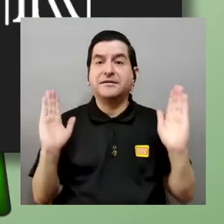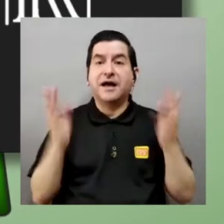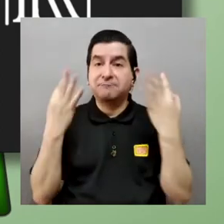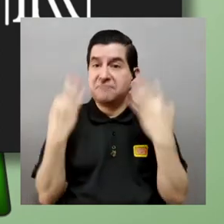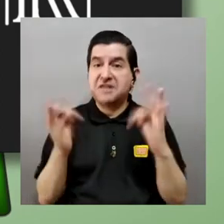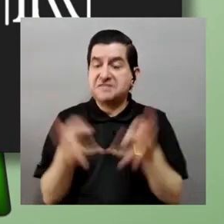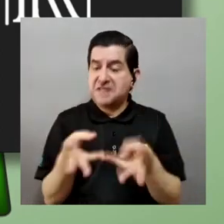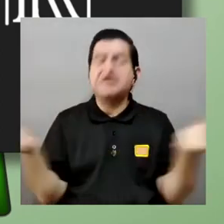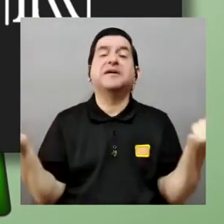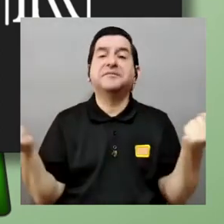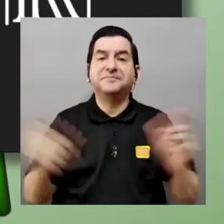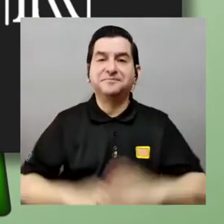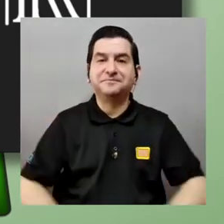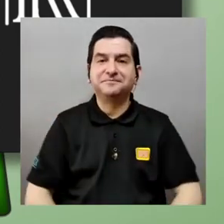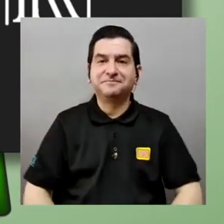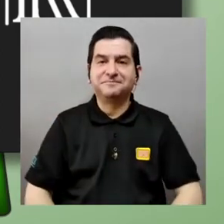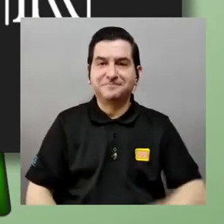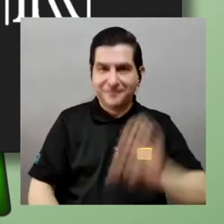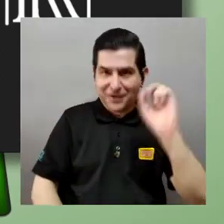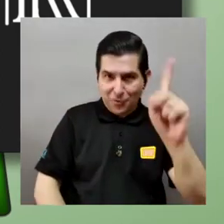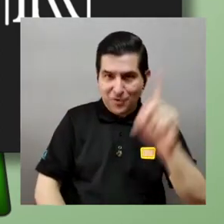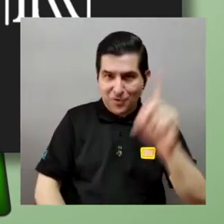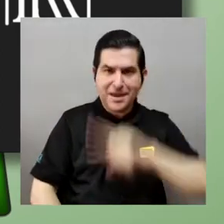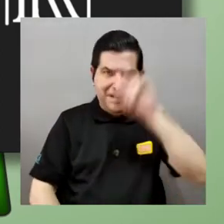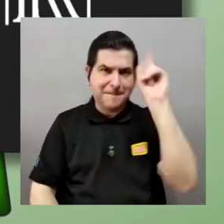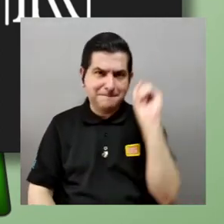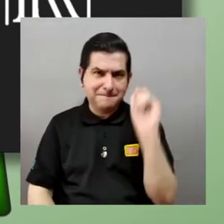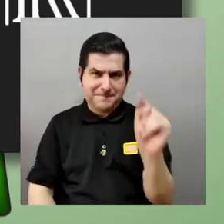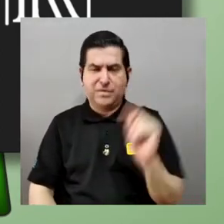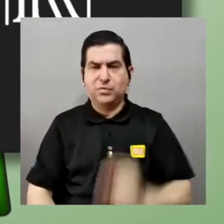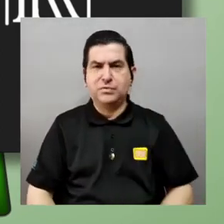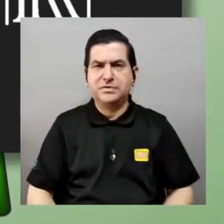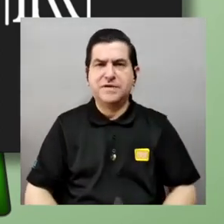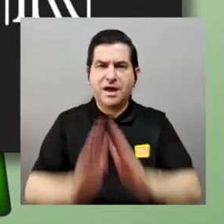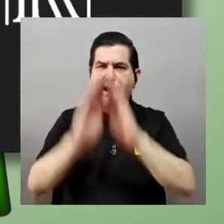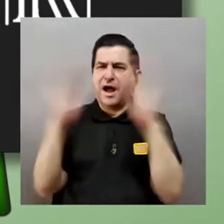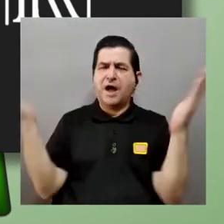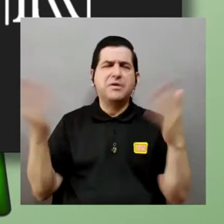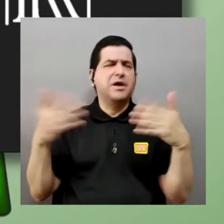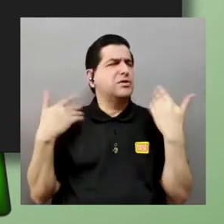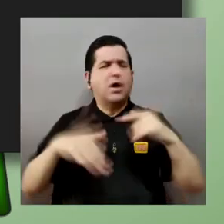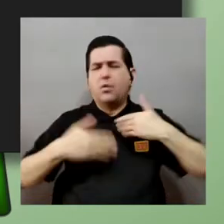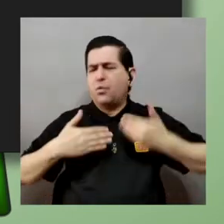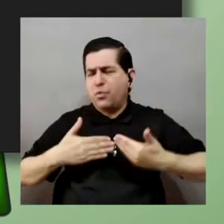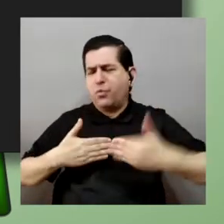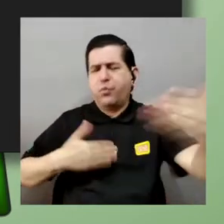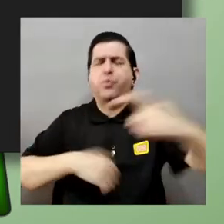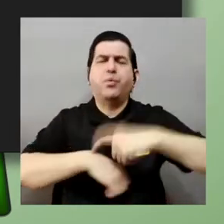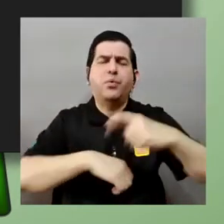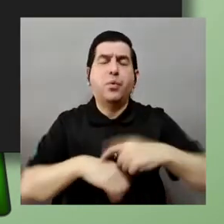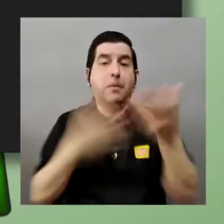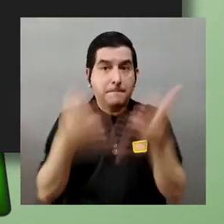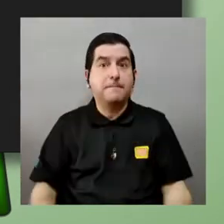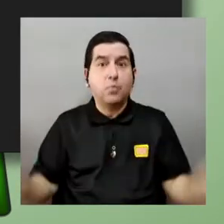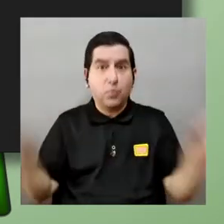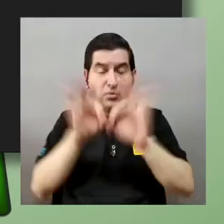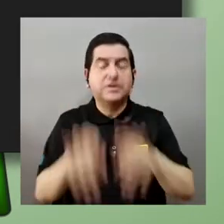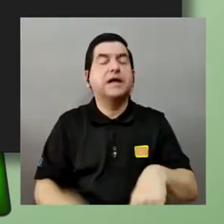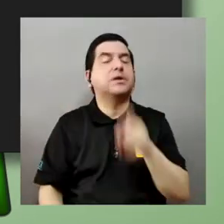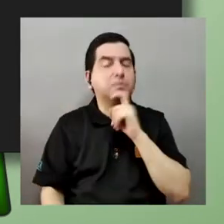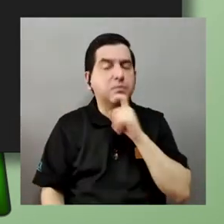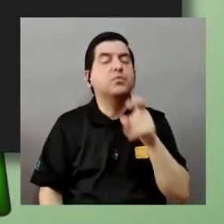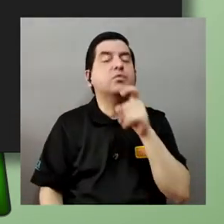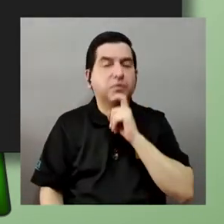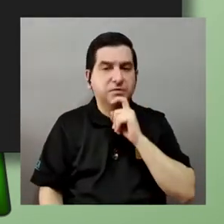ok una pregunta que estuvo o sea abierta un montón de tiempo sumamente importante sumamente difícil y resulta ser